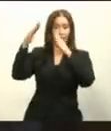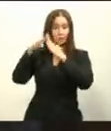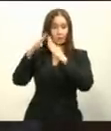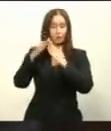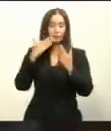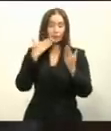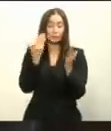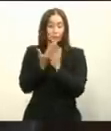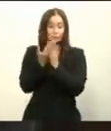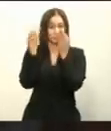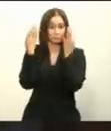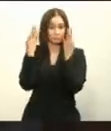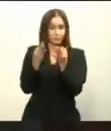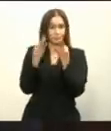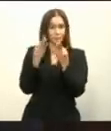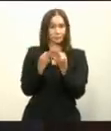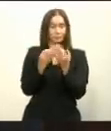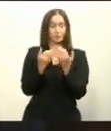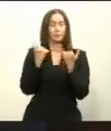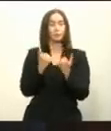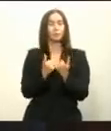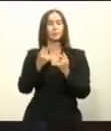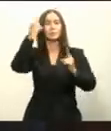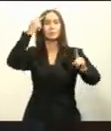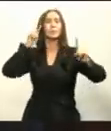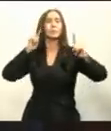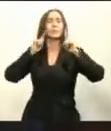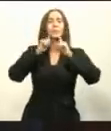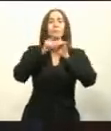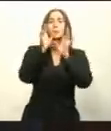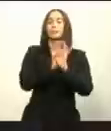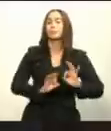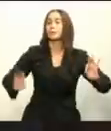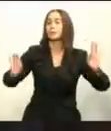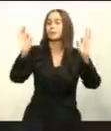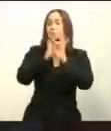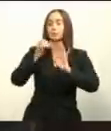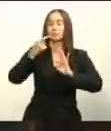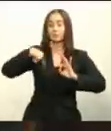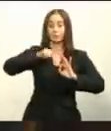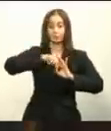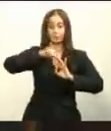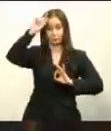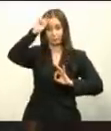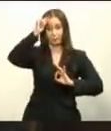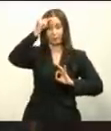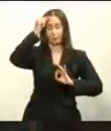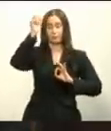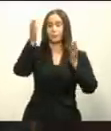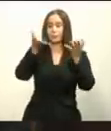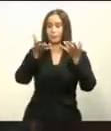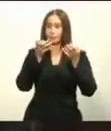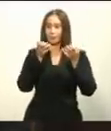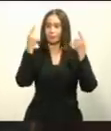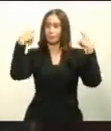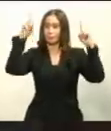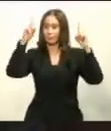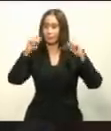propósitos fundamentales que nos hemos marcado como meta, como meta alcanzar en esta legislatura.